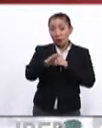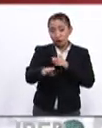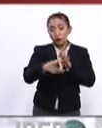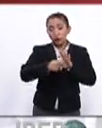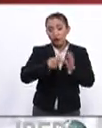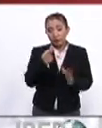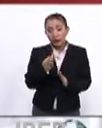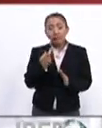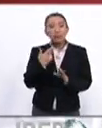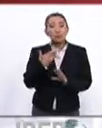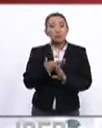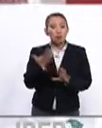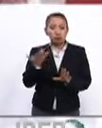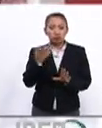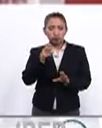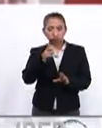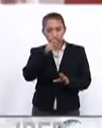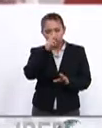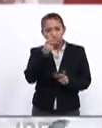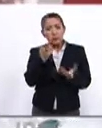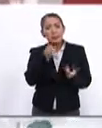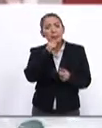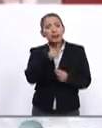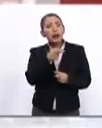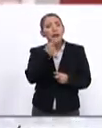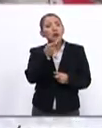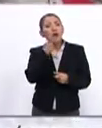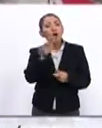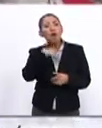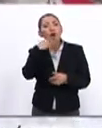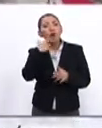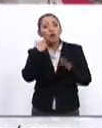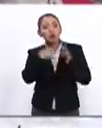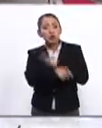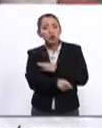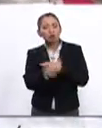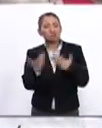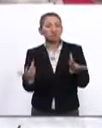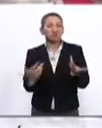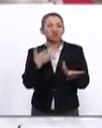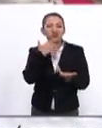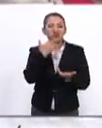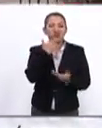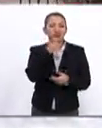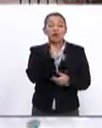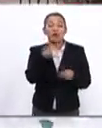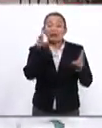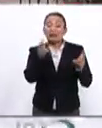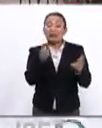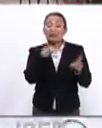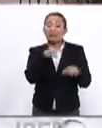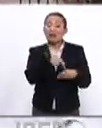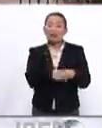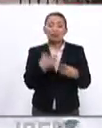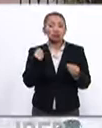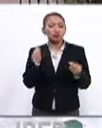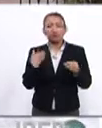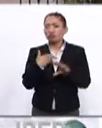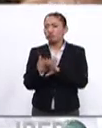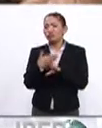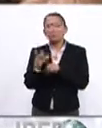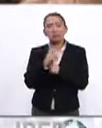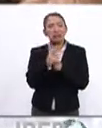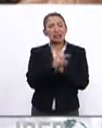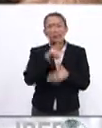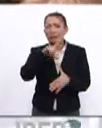nuevamente de manera elérgica y también habló de la corrupción y de la corrupción un tema pues que ha goitado a muchos de los